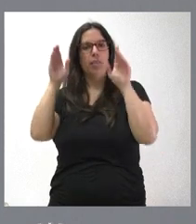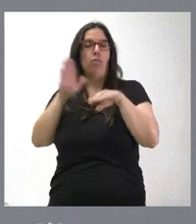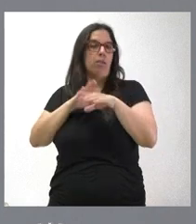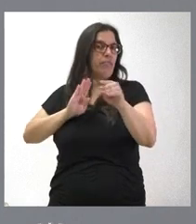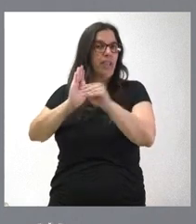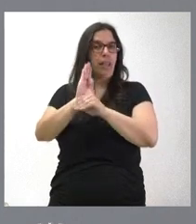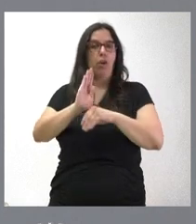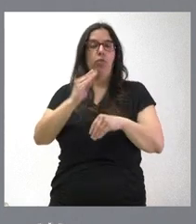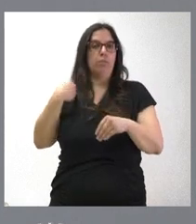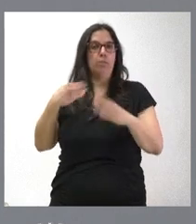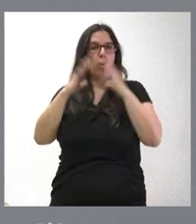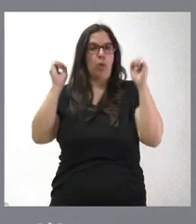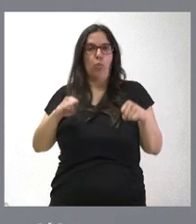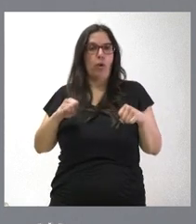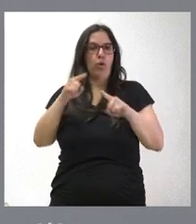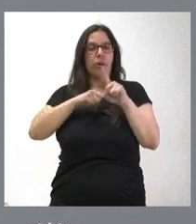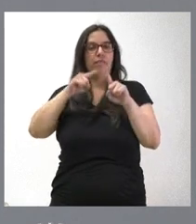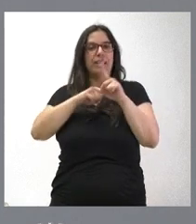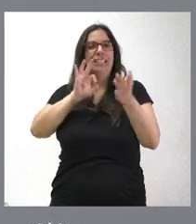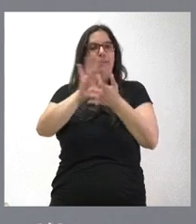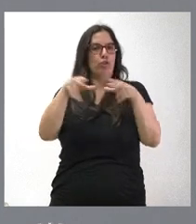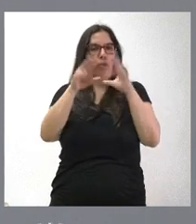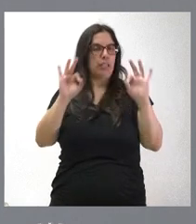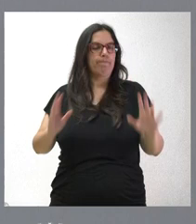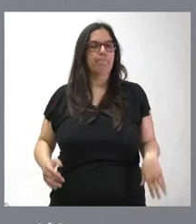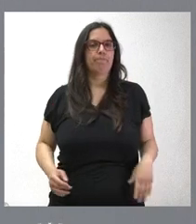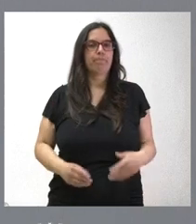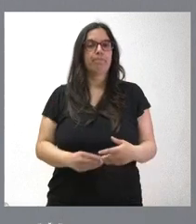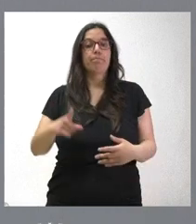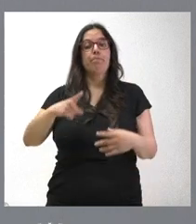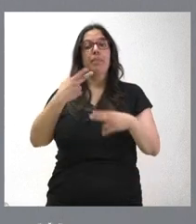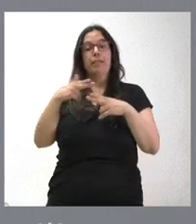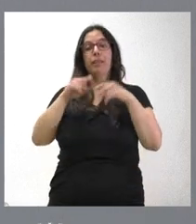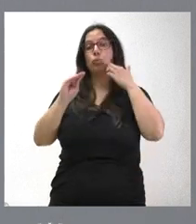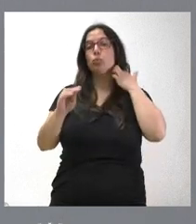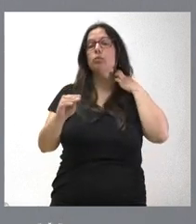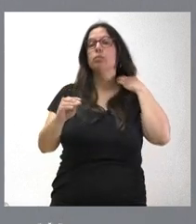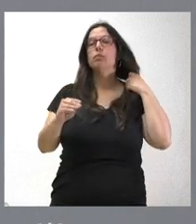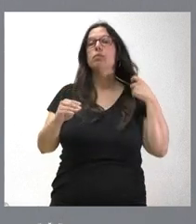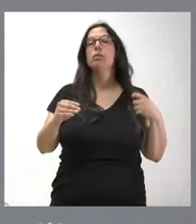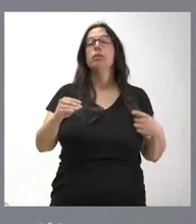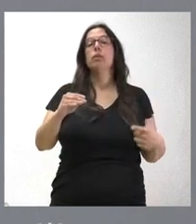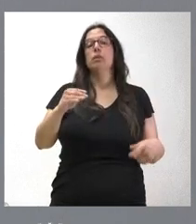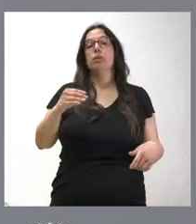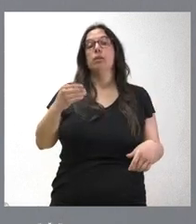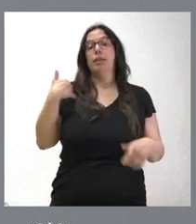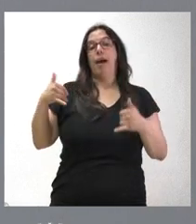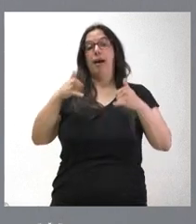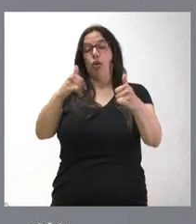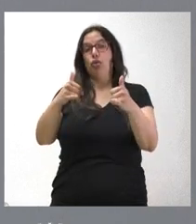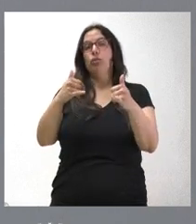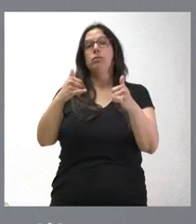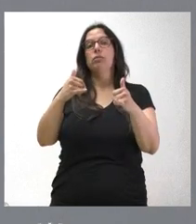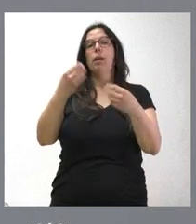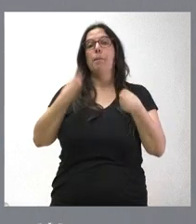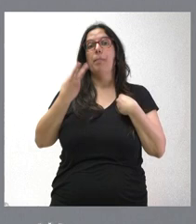financiación, conforme al acuerdo marco, de servicios sociales. Esta actividad, en definitiva, al superar los veinte mil habitantes en Arroyo de la Encomienda, deja